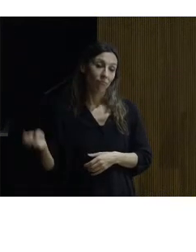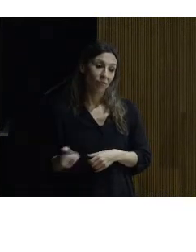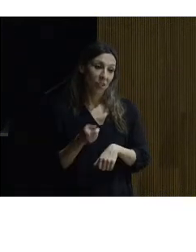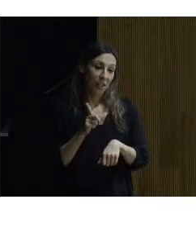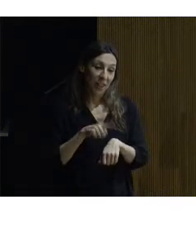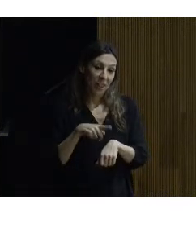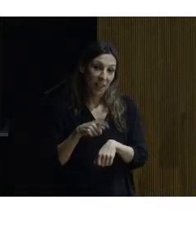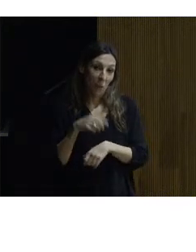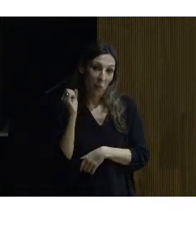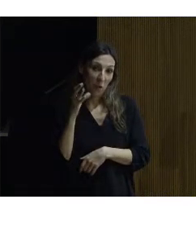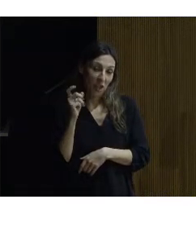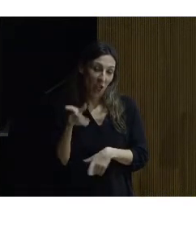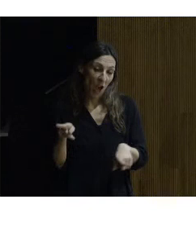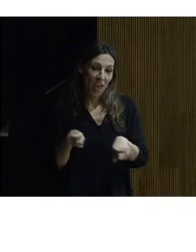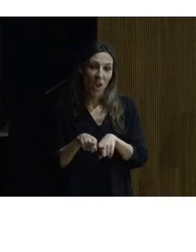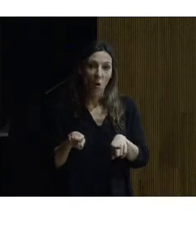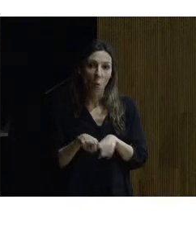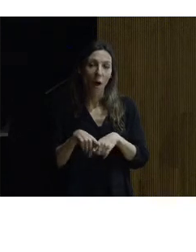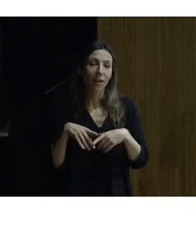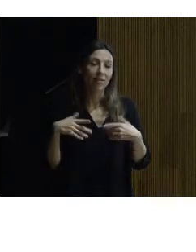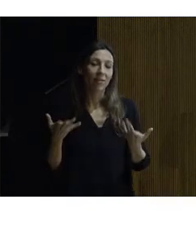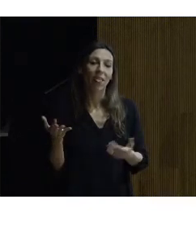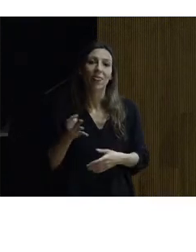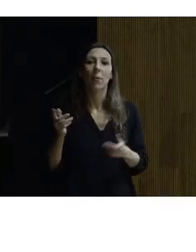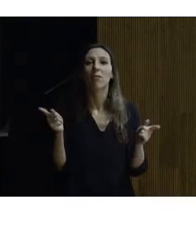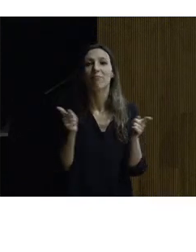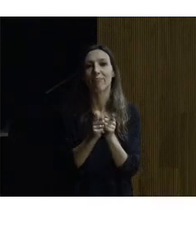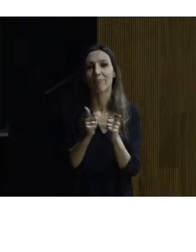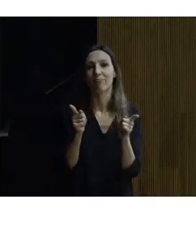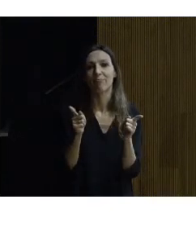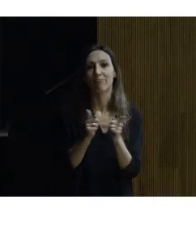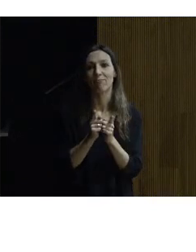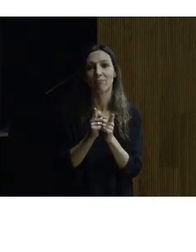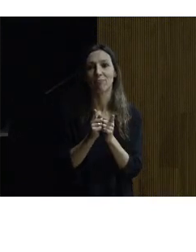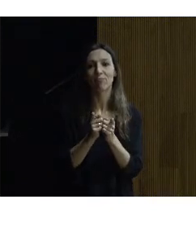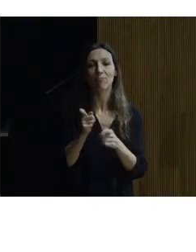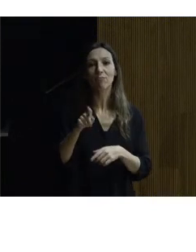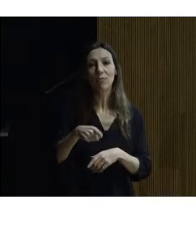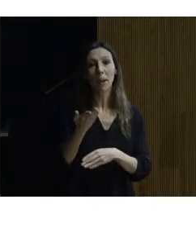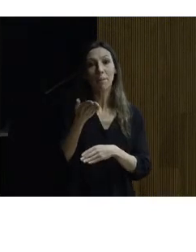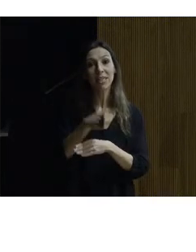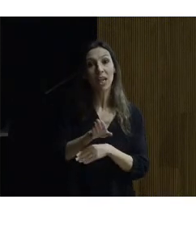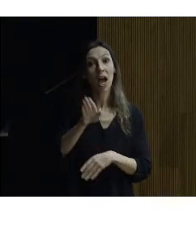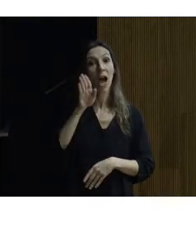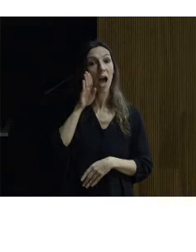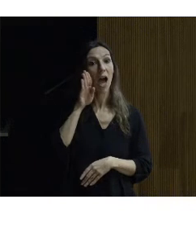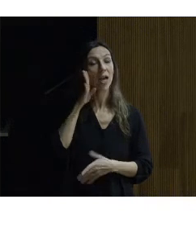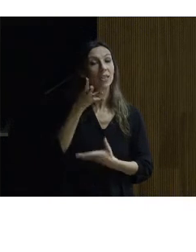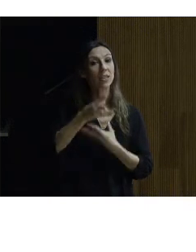exposición y que hago en genérico y la la presentación que anteriormente hizo